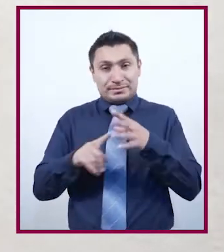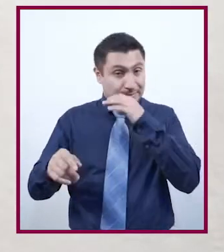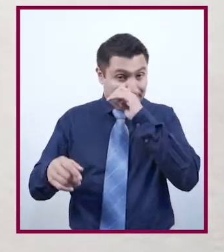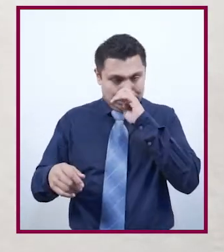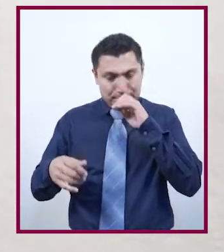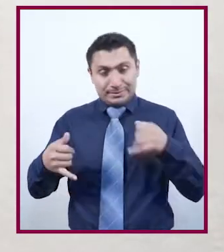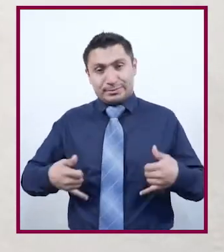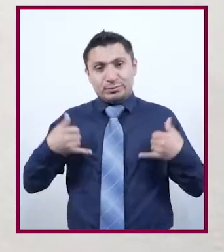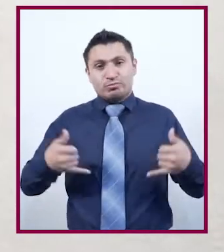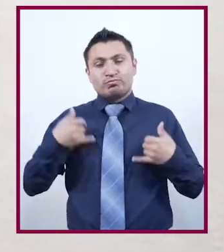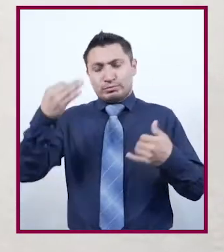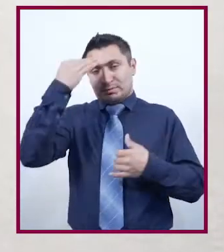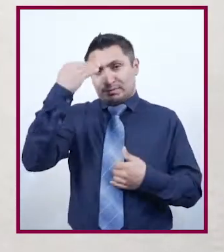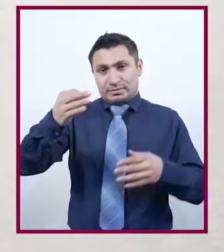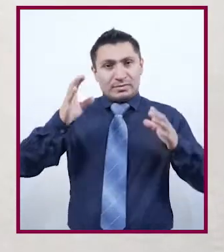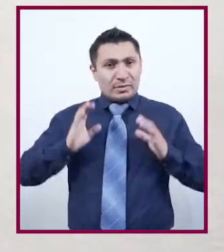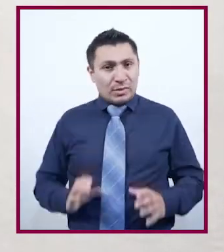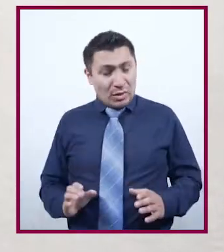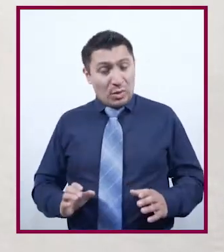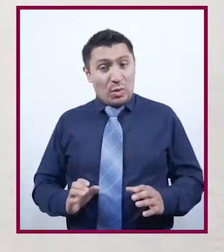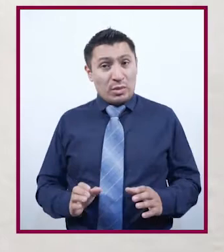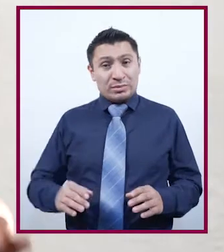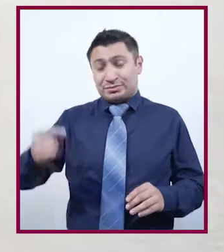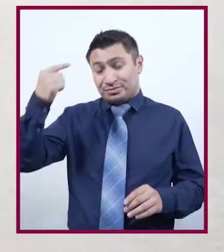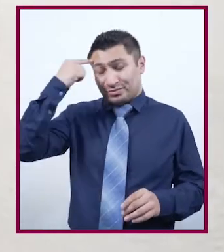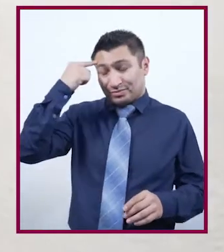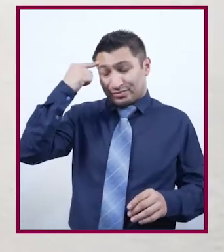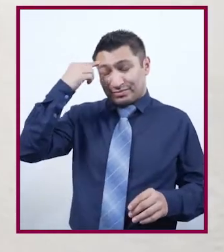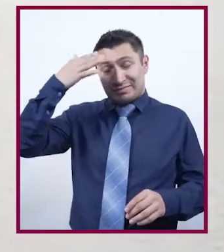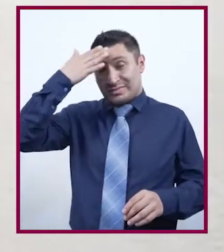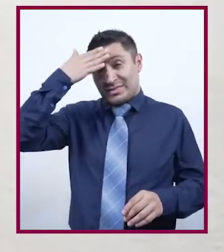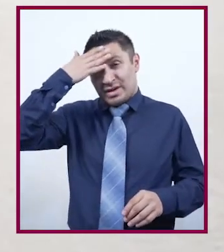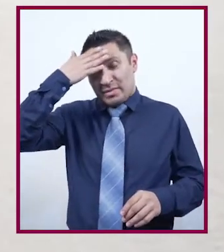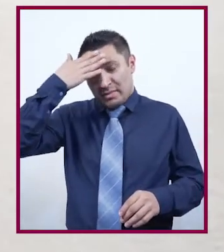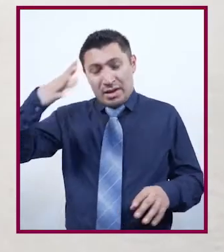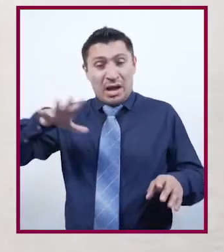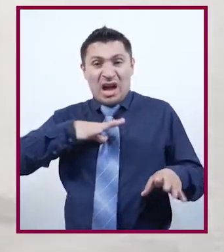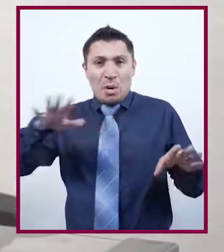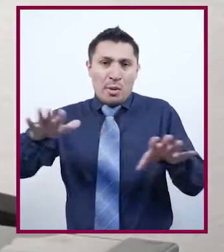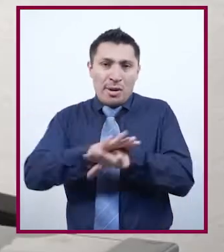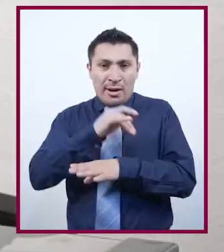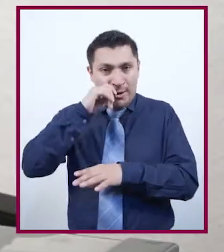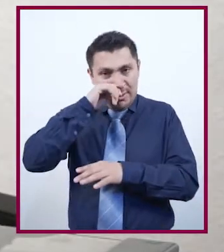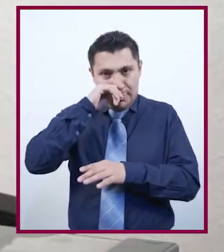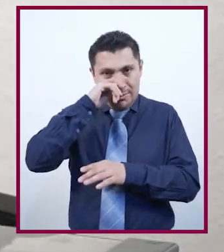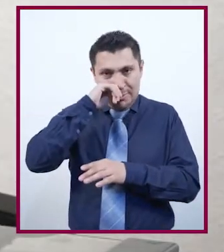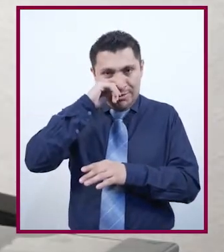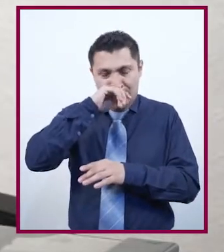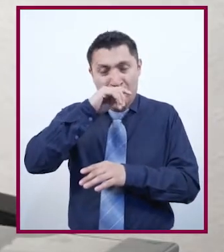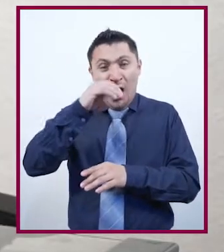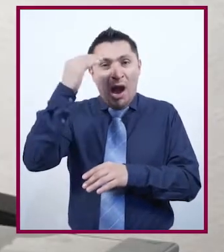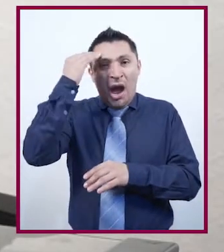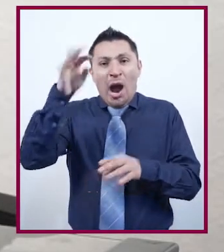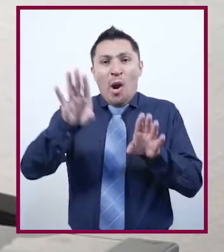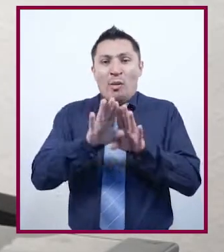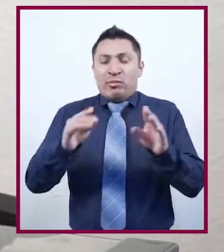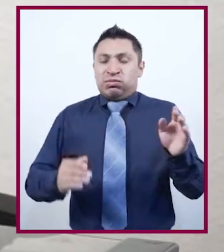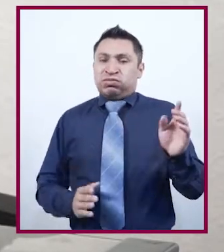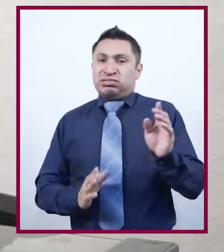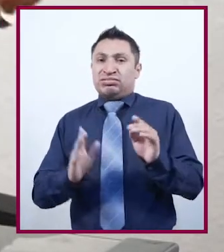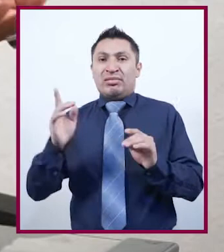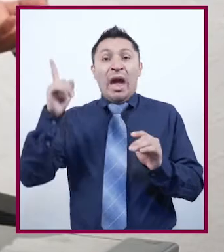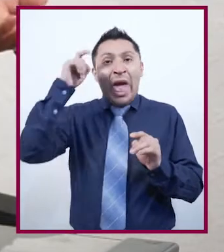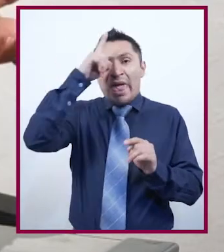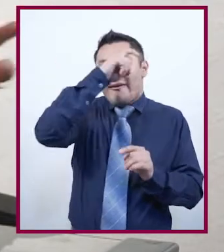adolescencia, periodo en el que mi cuerpo y mi mente experimentaron cambios muy significativos. Es una etapa que tuvo sus subidas y